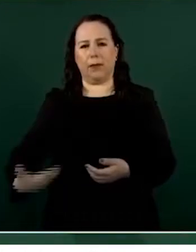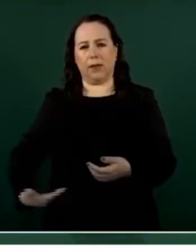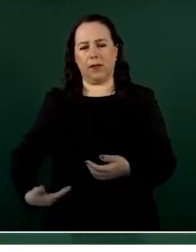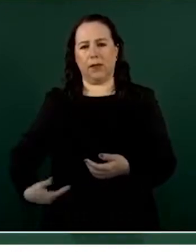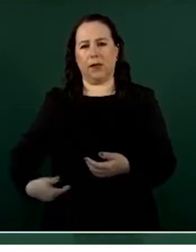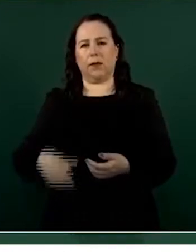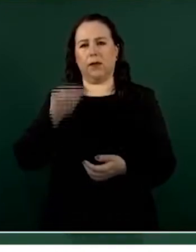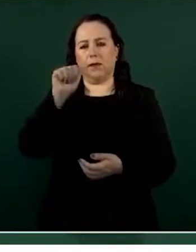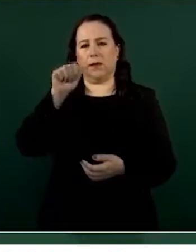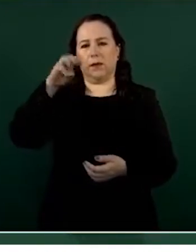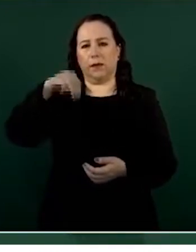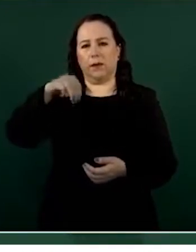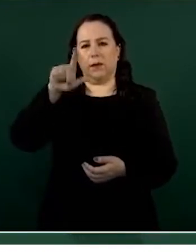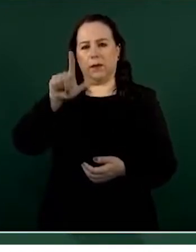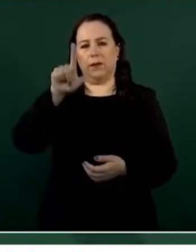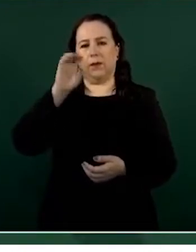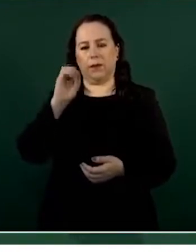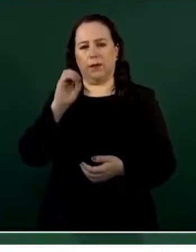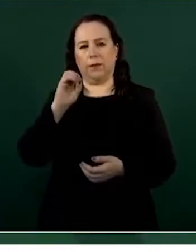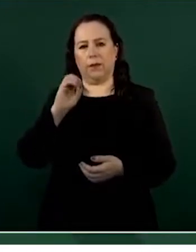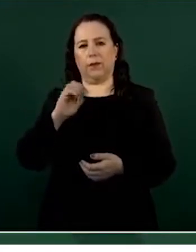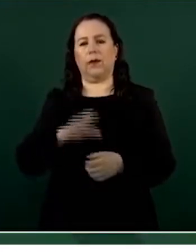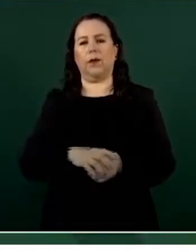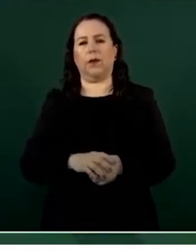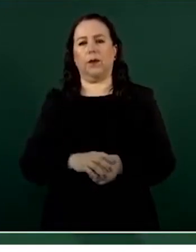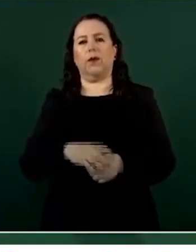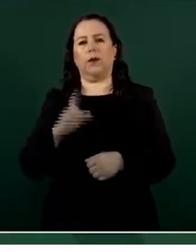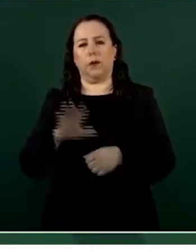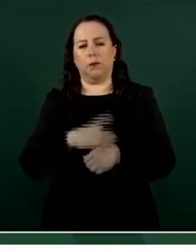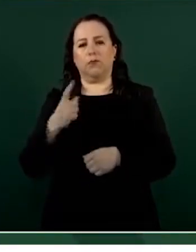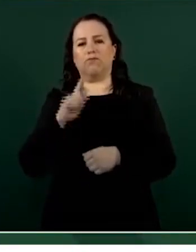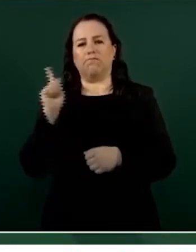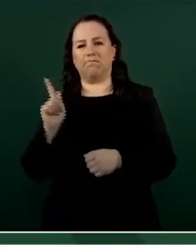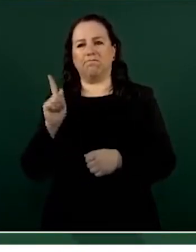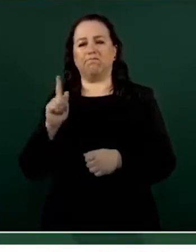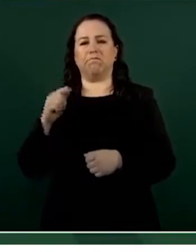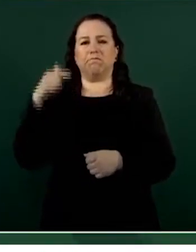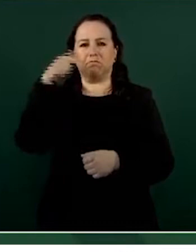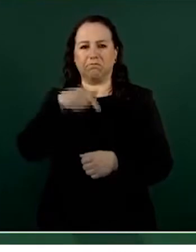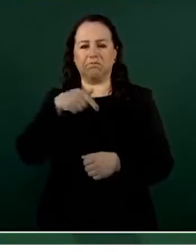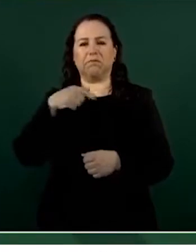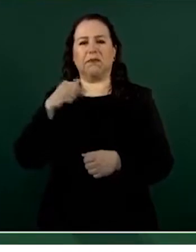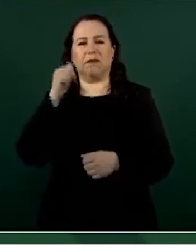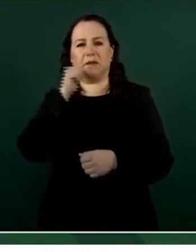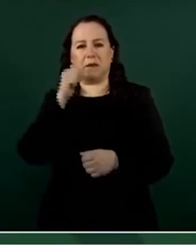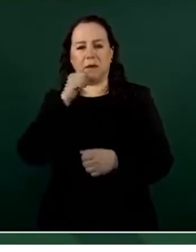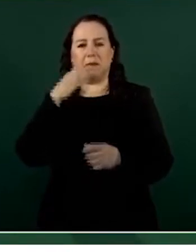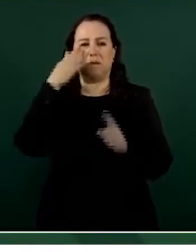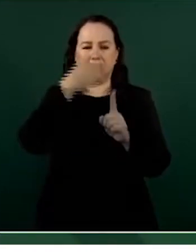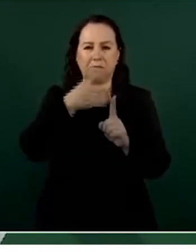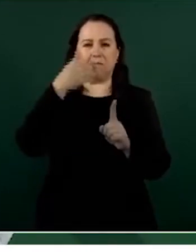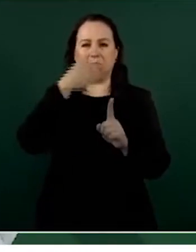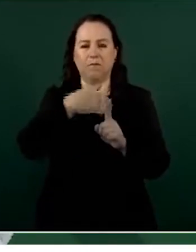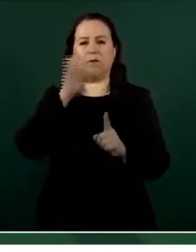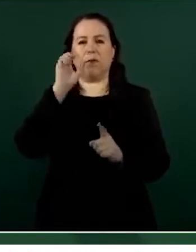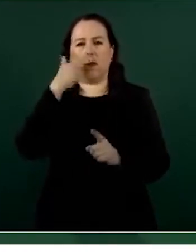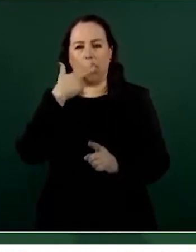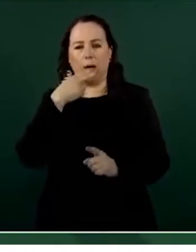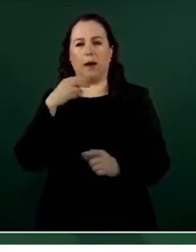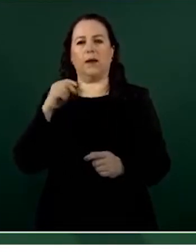licenciado Andrés Manuel López Obrador, por la deferencia que ha tenido con las y los chihuahuenses de visitarnos